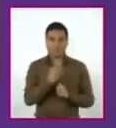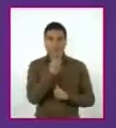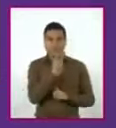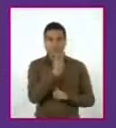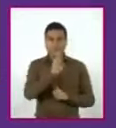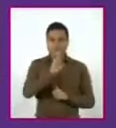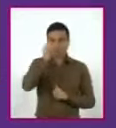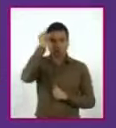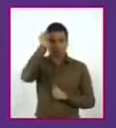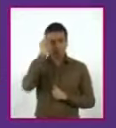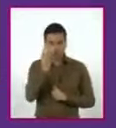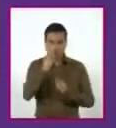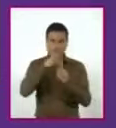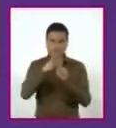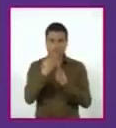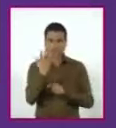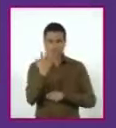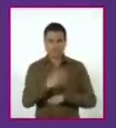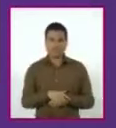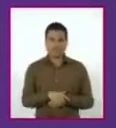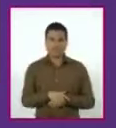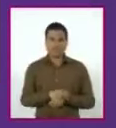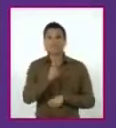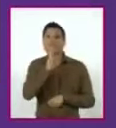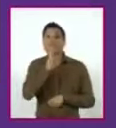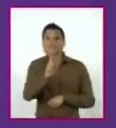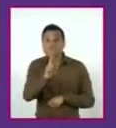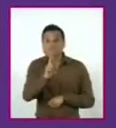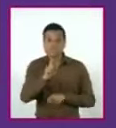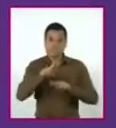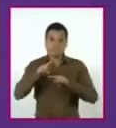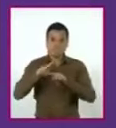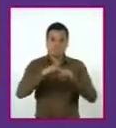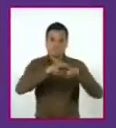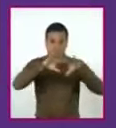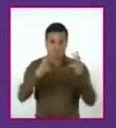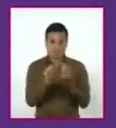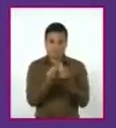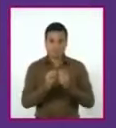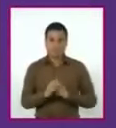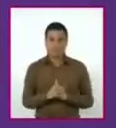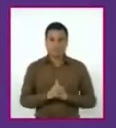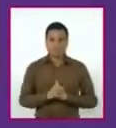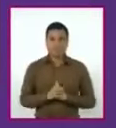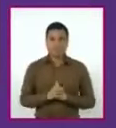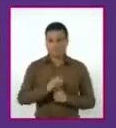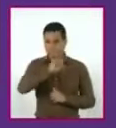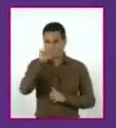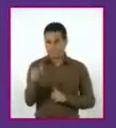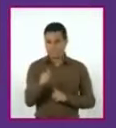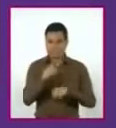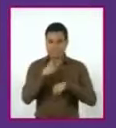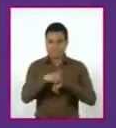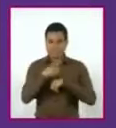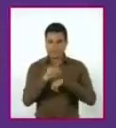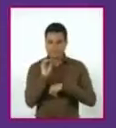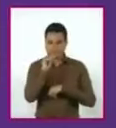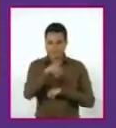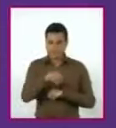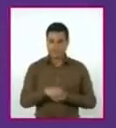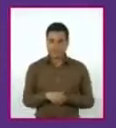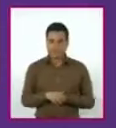cuadrada más 50 igual al número total de butacas. Sustituyendo los valores nos queda